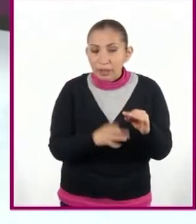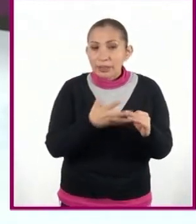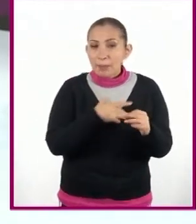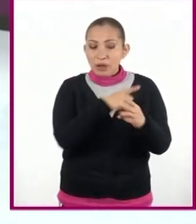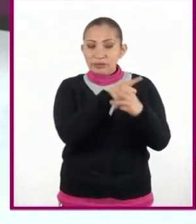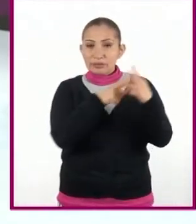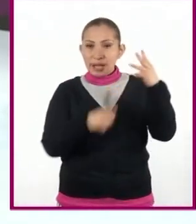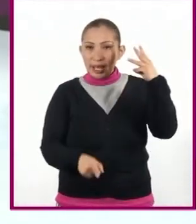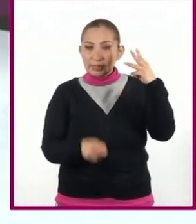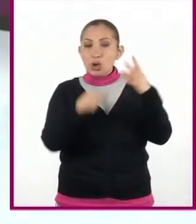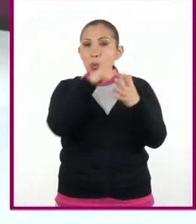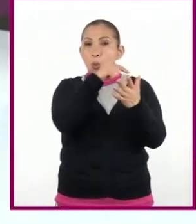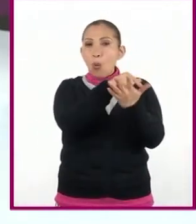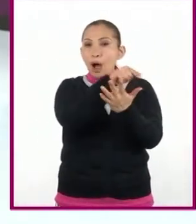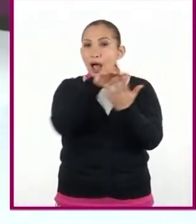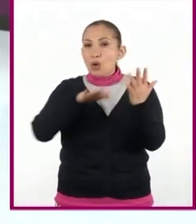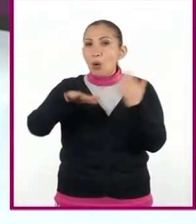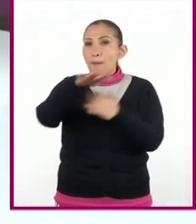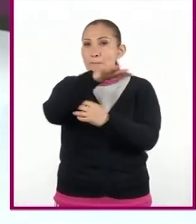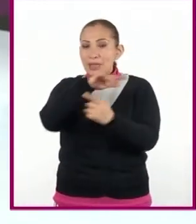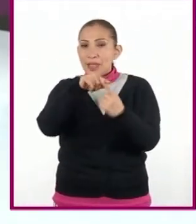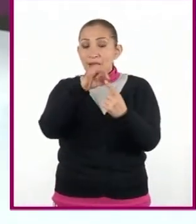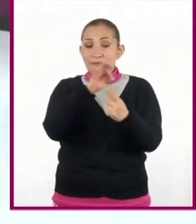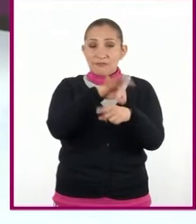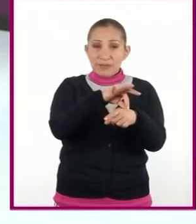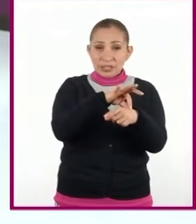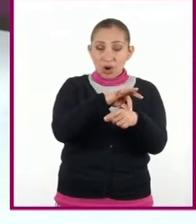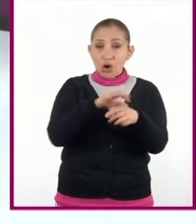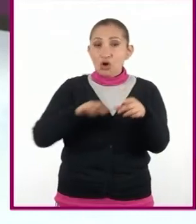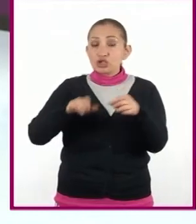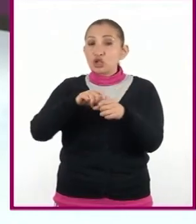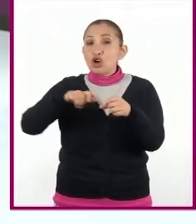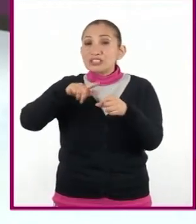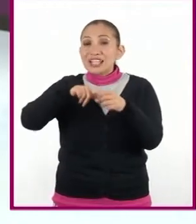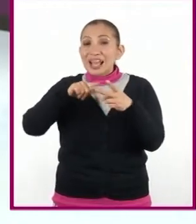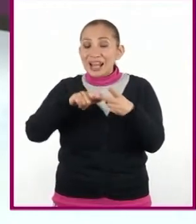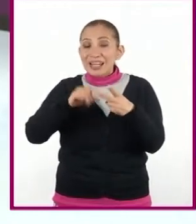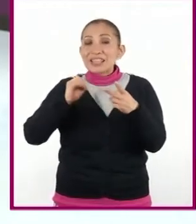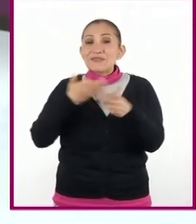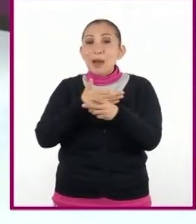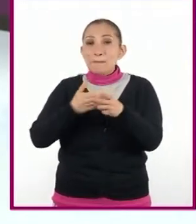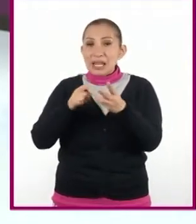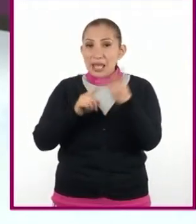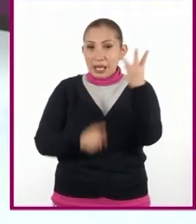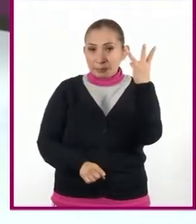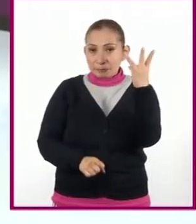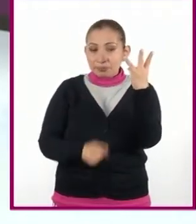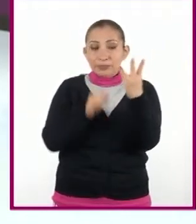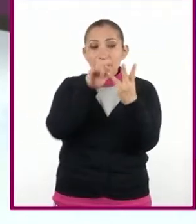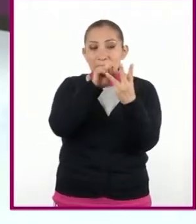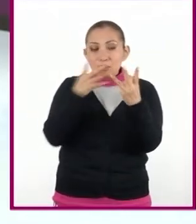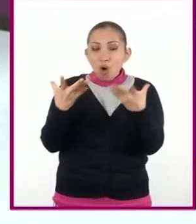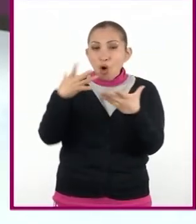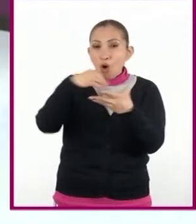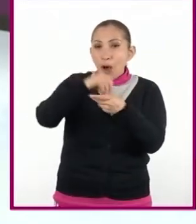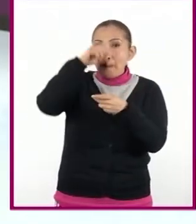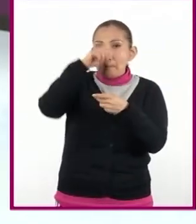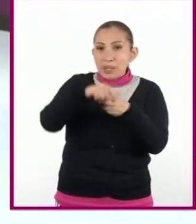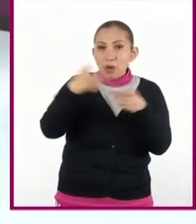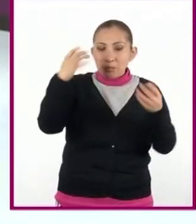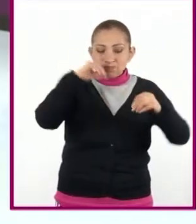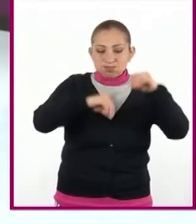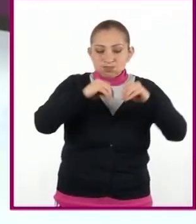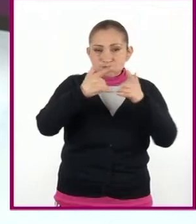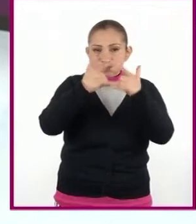tres tipos de espacios o ambientes, el físico, el social y el familiar, y son parte fundamental en la